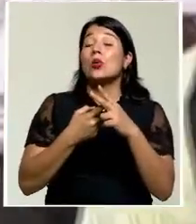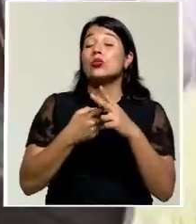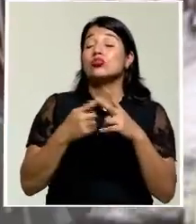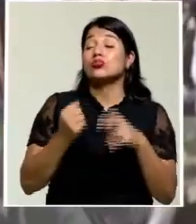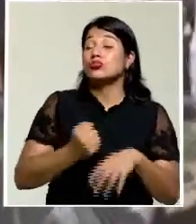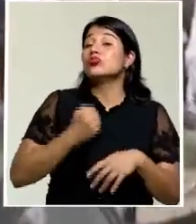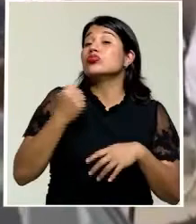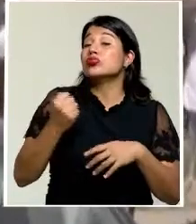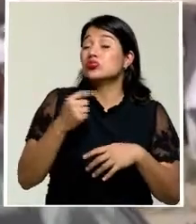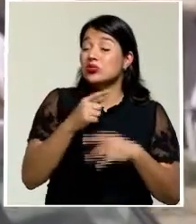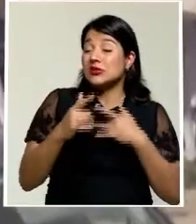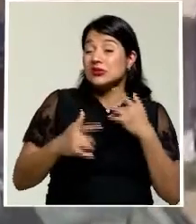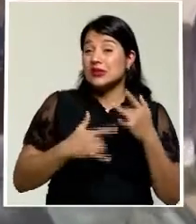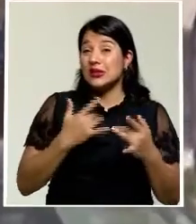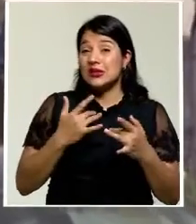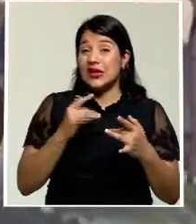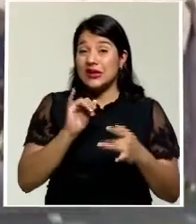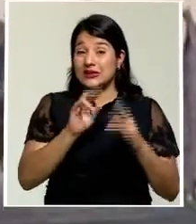ambiguos sobre este tema.